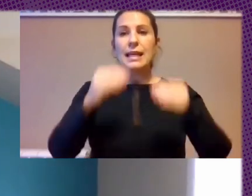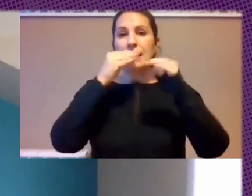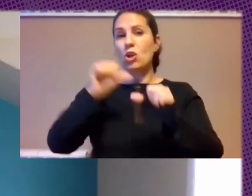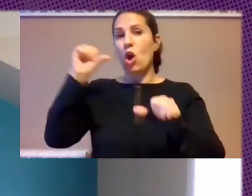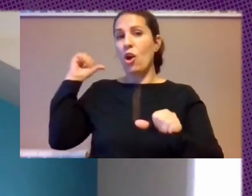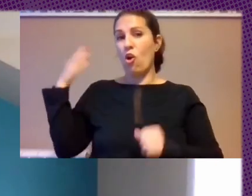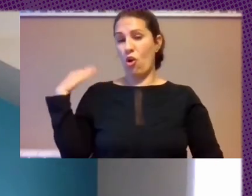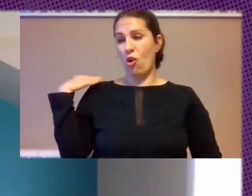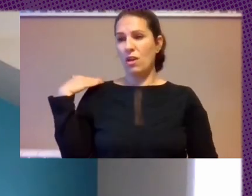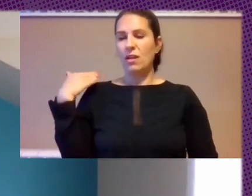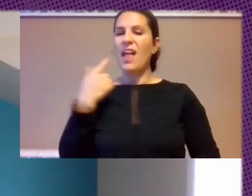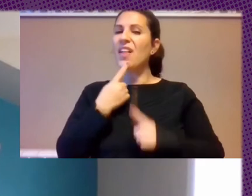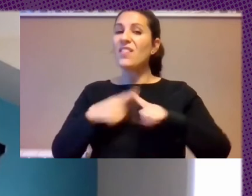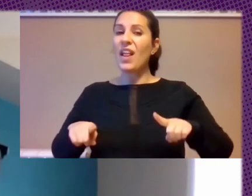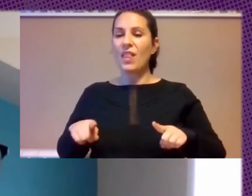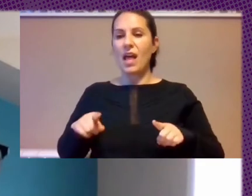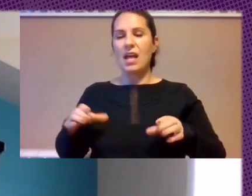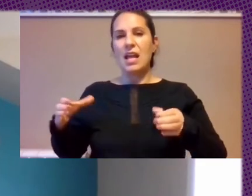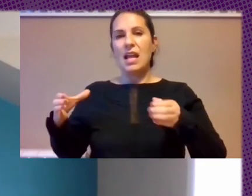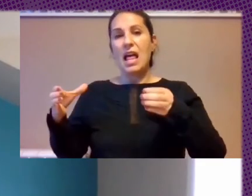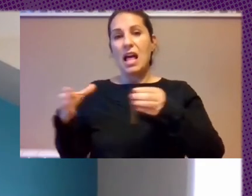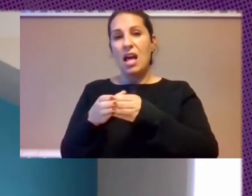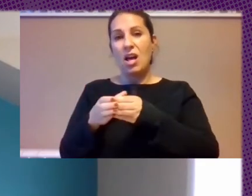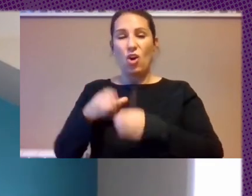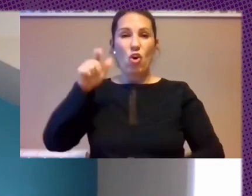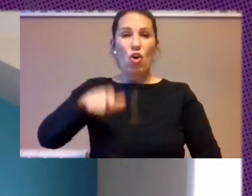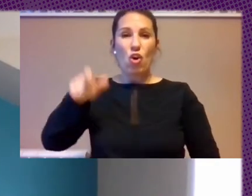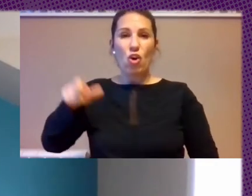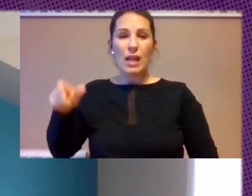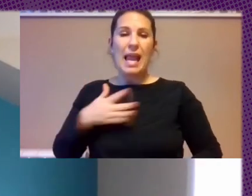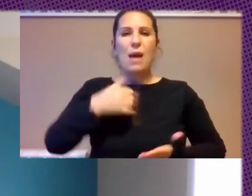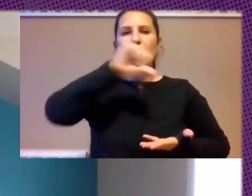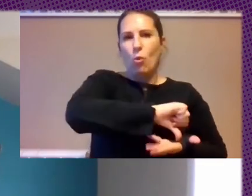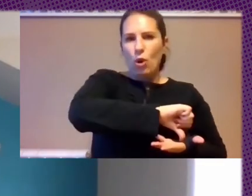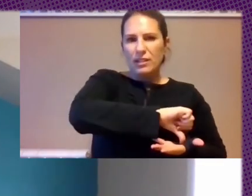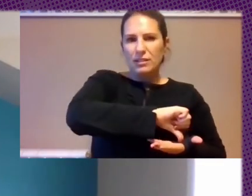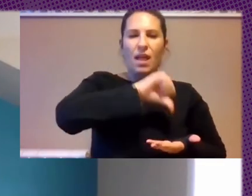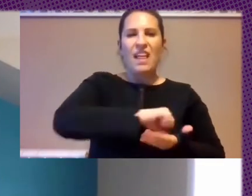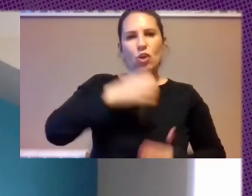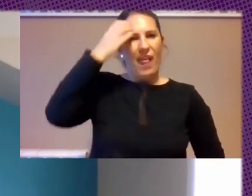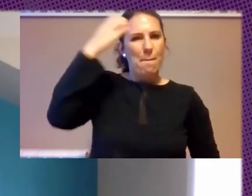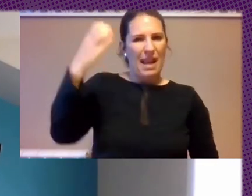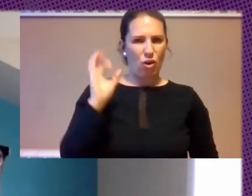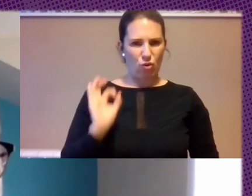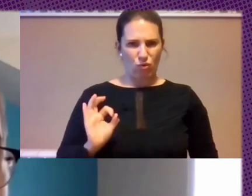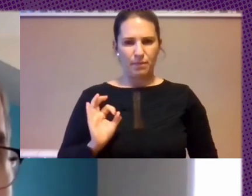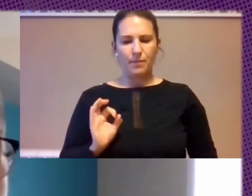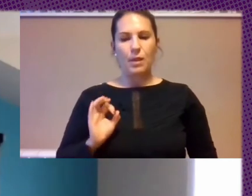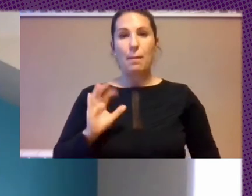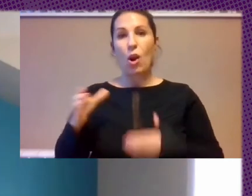Colonia Y La Metrópolis Centro Del Imperio Pero Siempre La Colonia